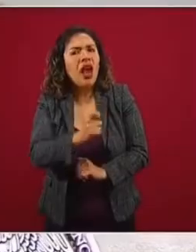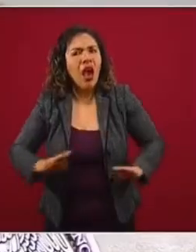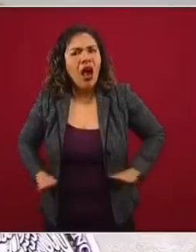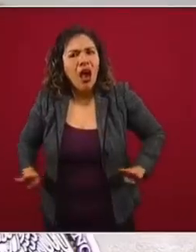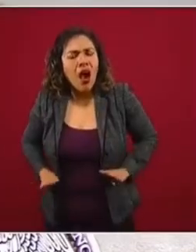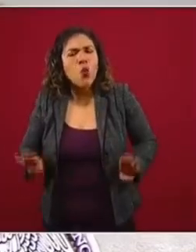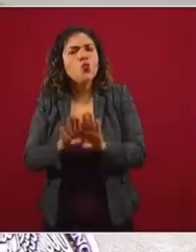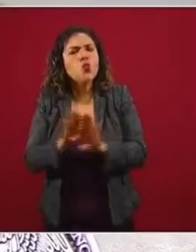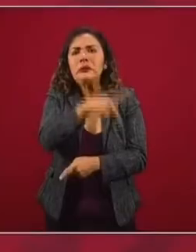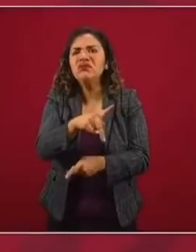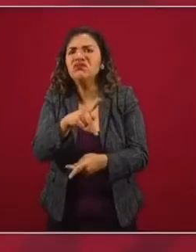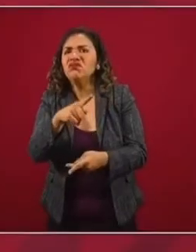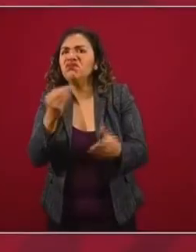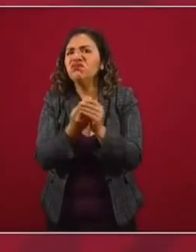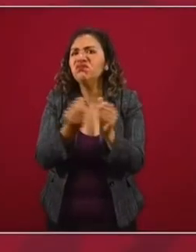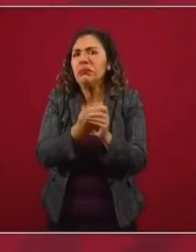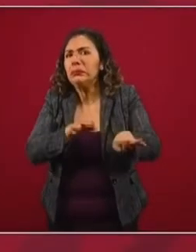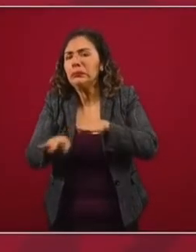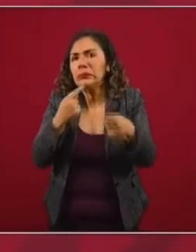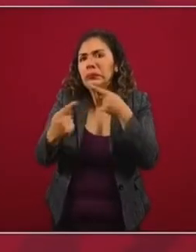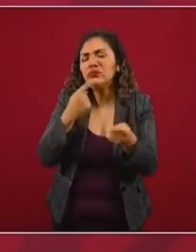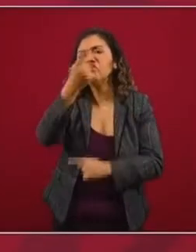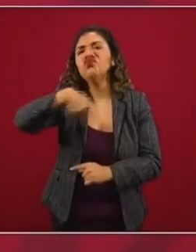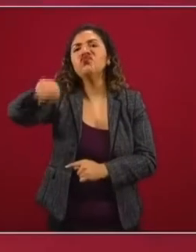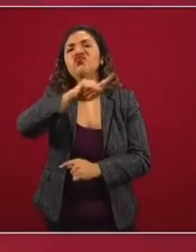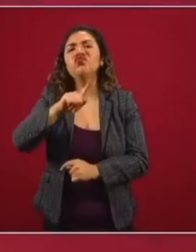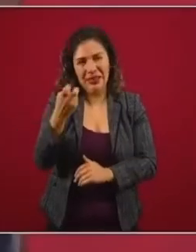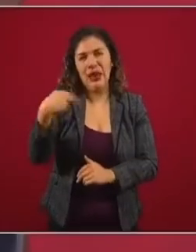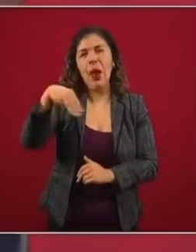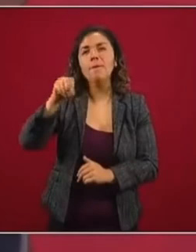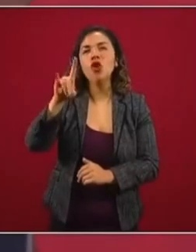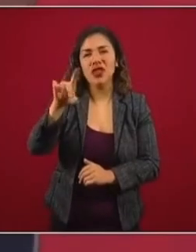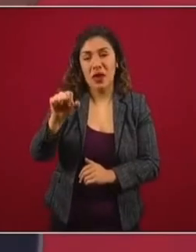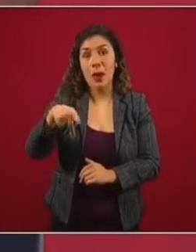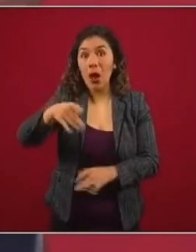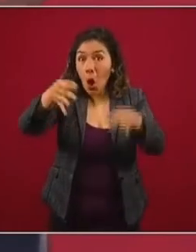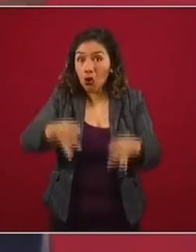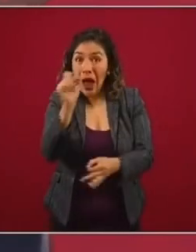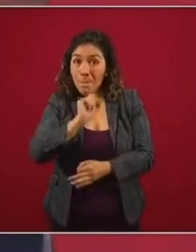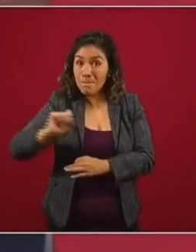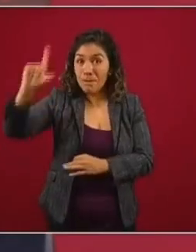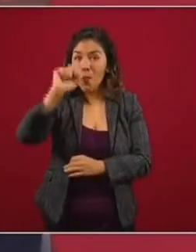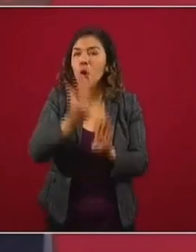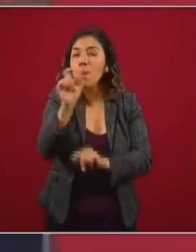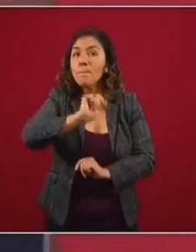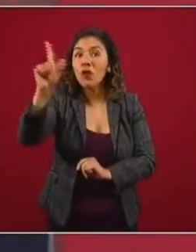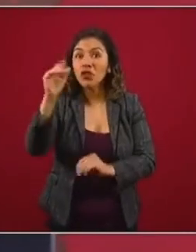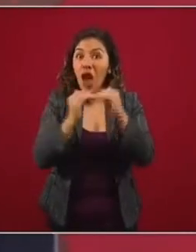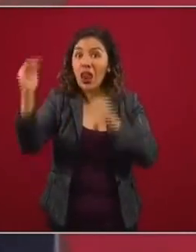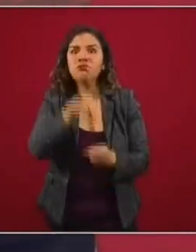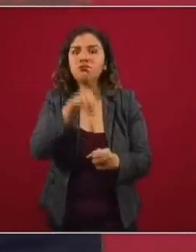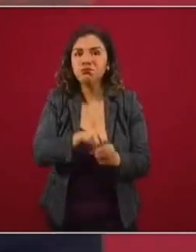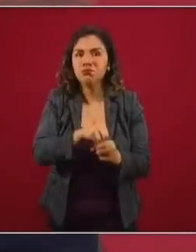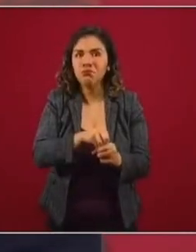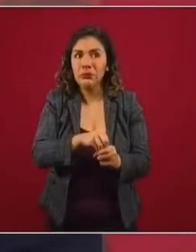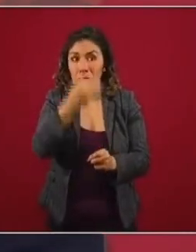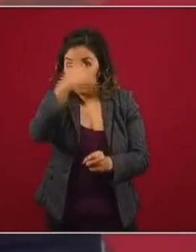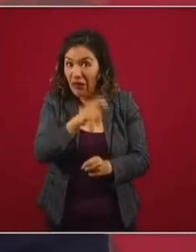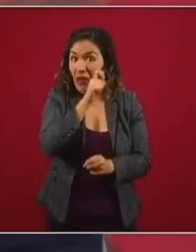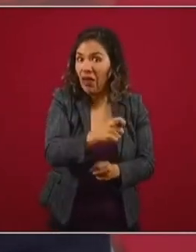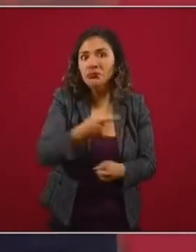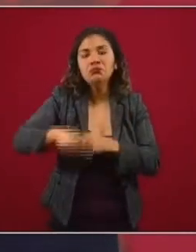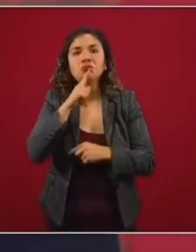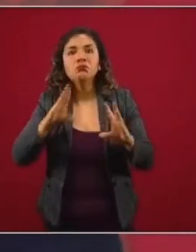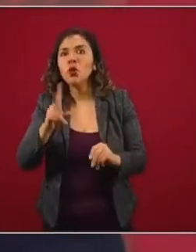el modus operandi de los delincuentes de cuello blanco. Los grandes atacos no se conocían, no se sabía nada,